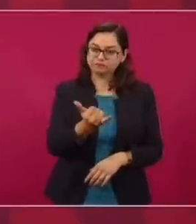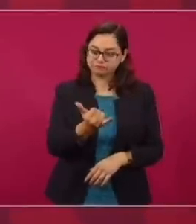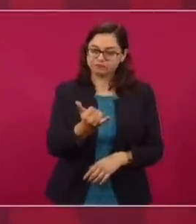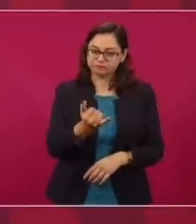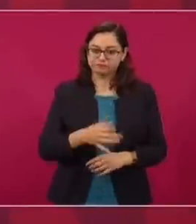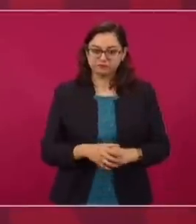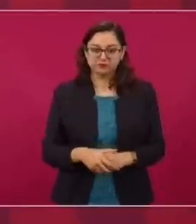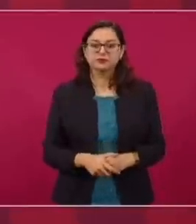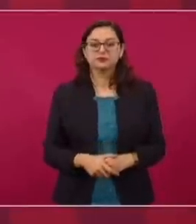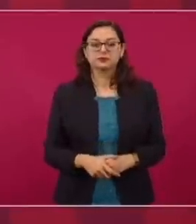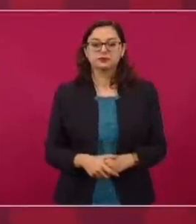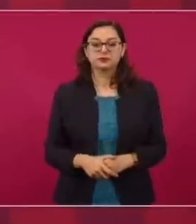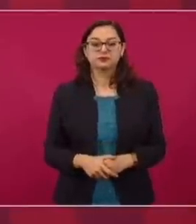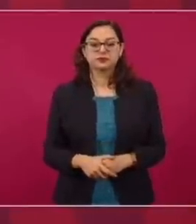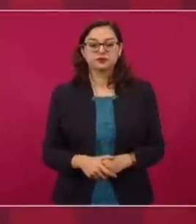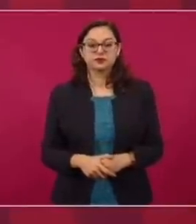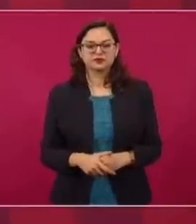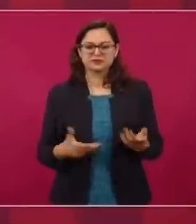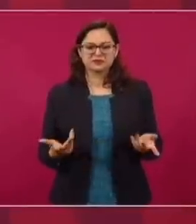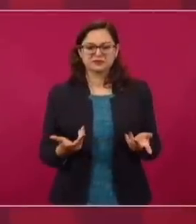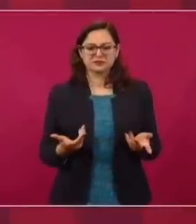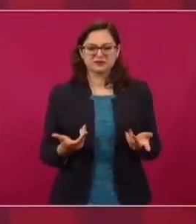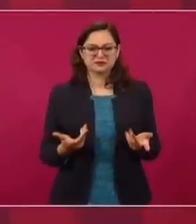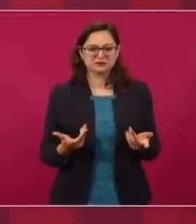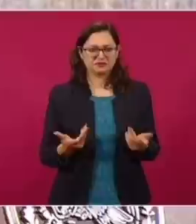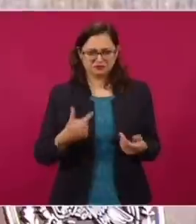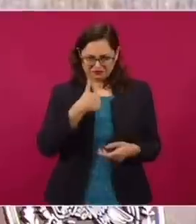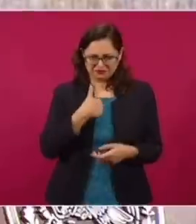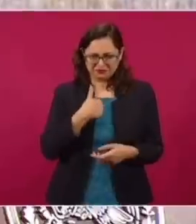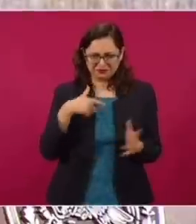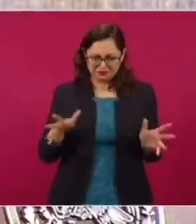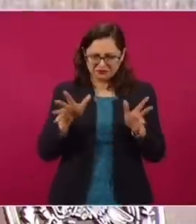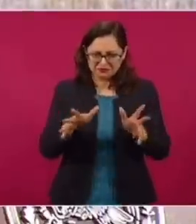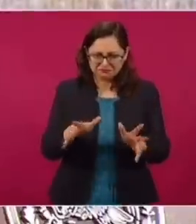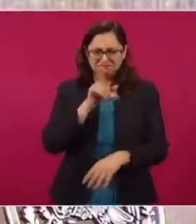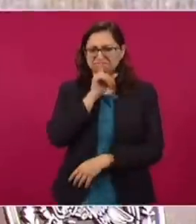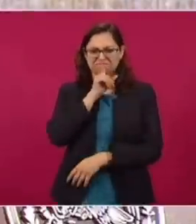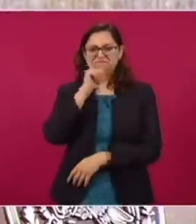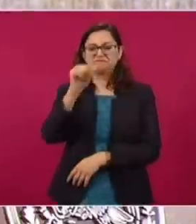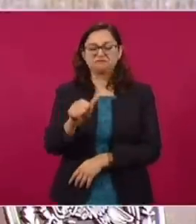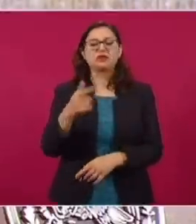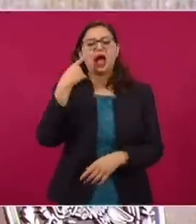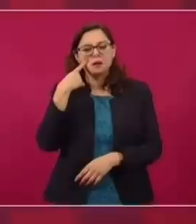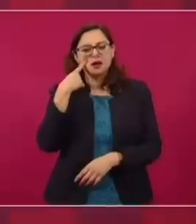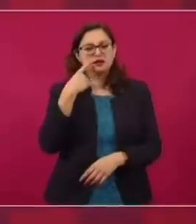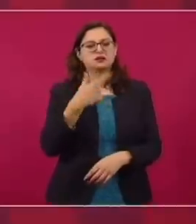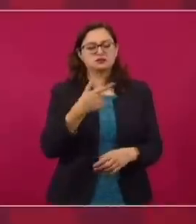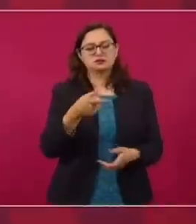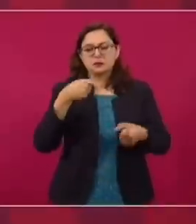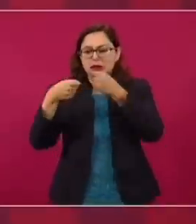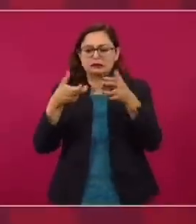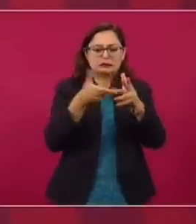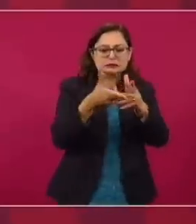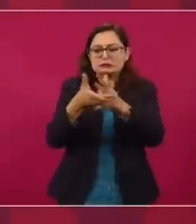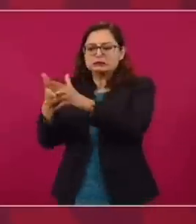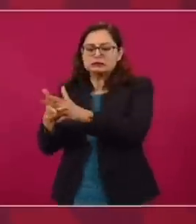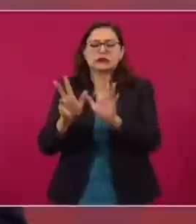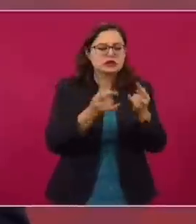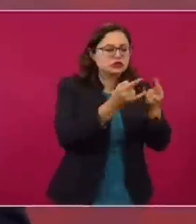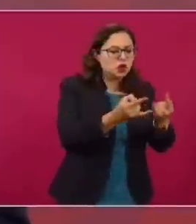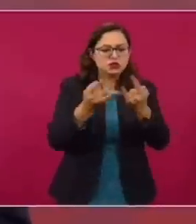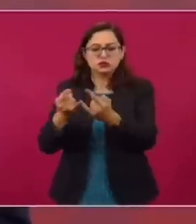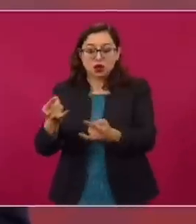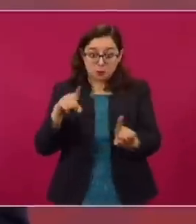no tiene nada que ver. Si analizamos caso por caso no hay ninguna relación.